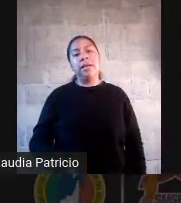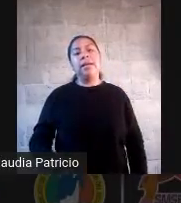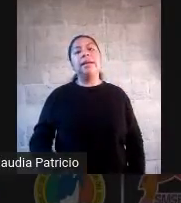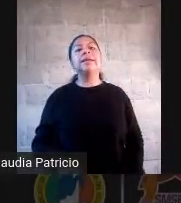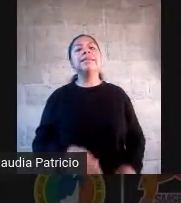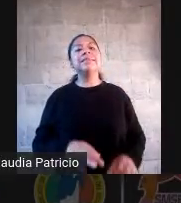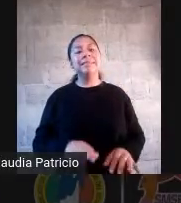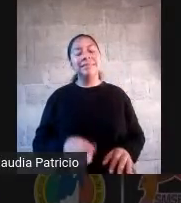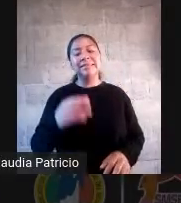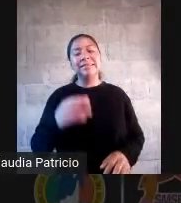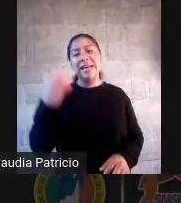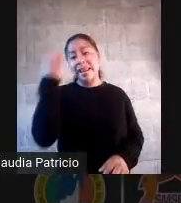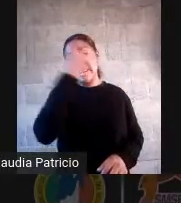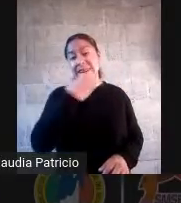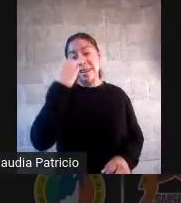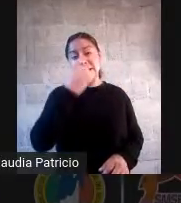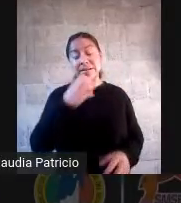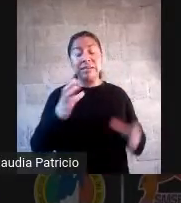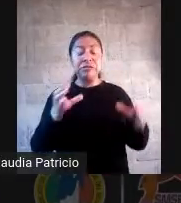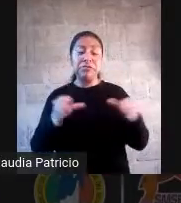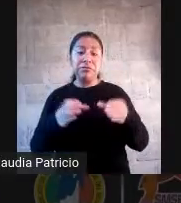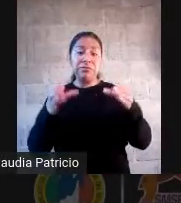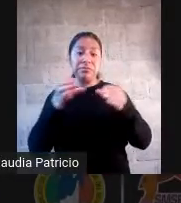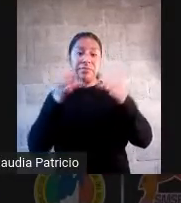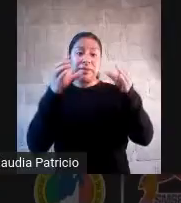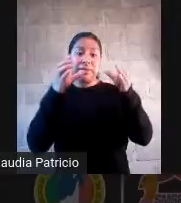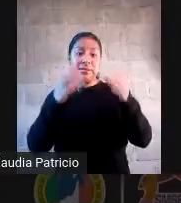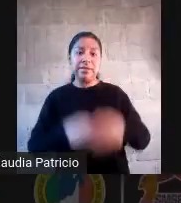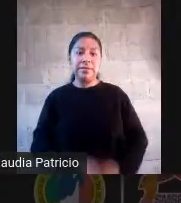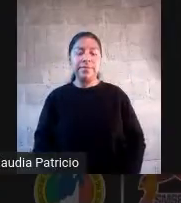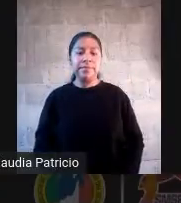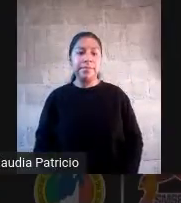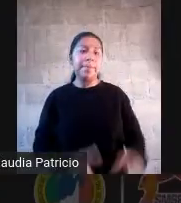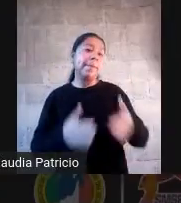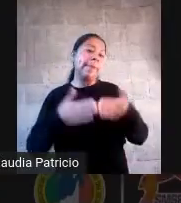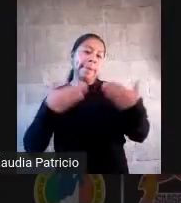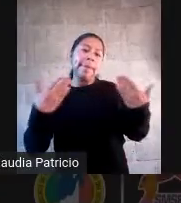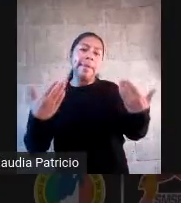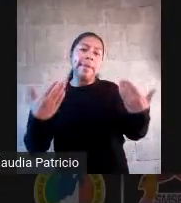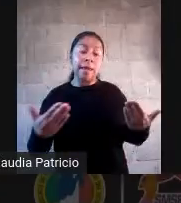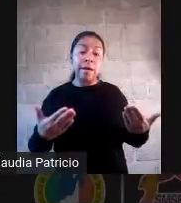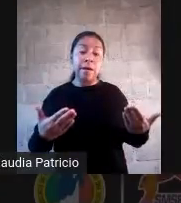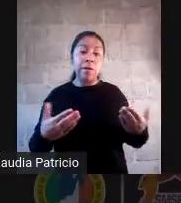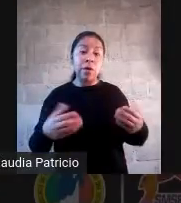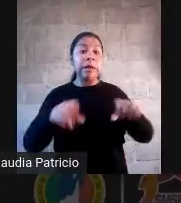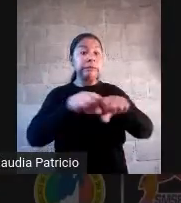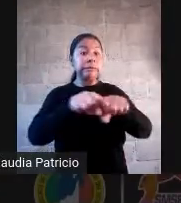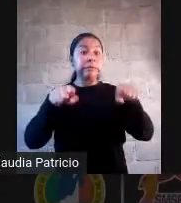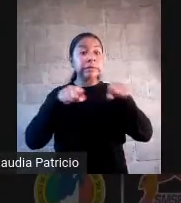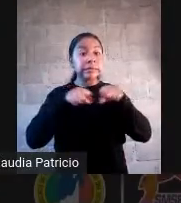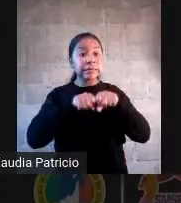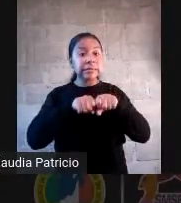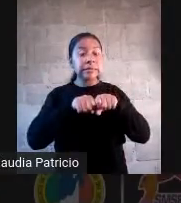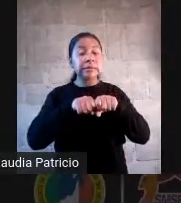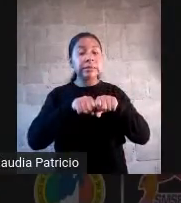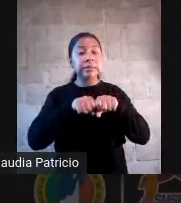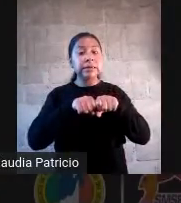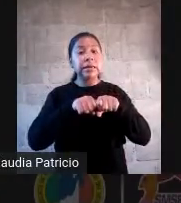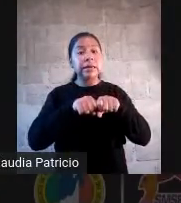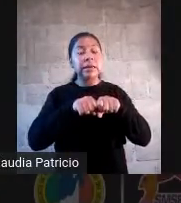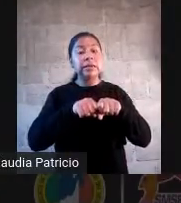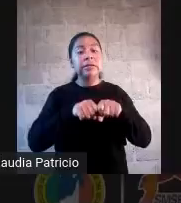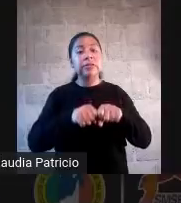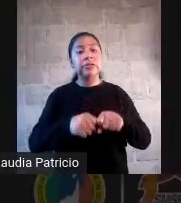evaluación. Vamos a pasar al aula, estamos hablando en general de la escuela, vamos a pasar al aula, como yo docente, le doy el uso